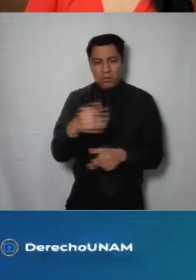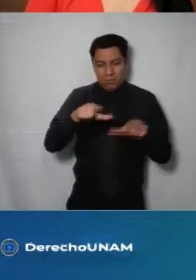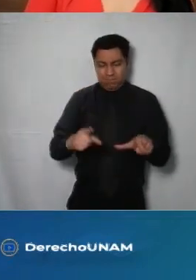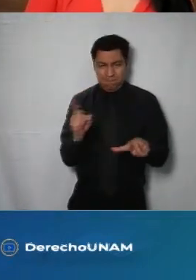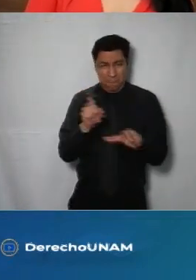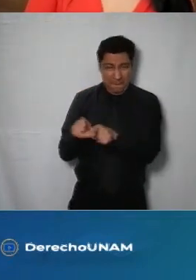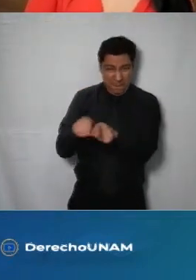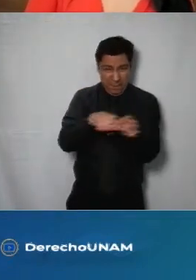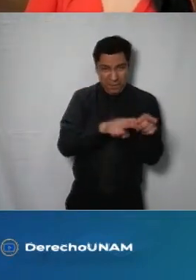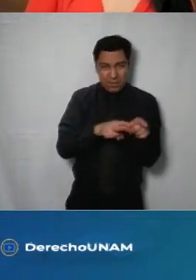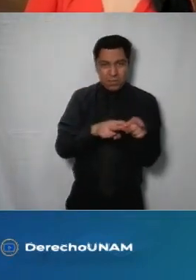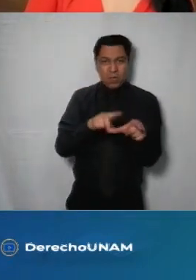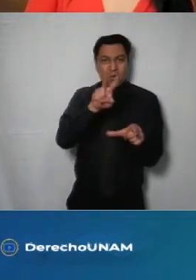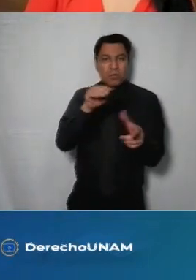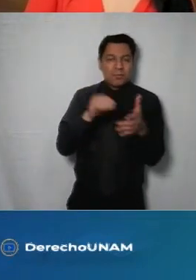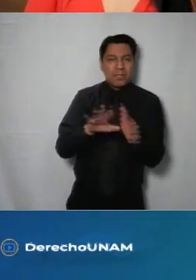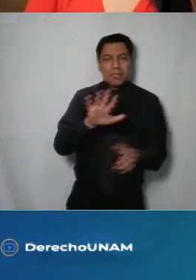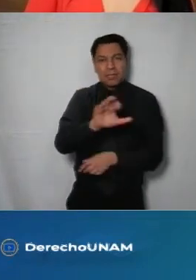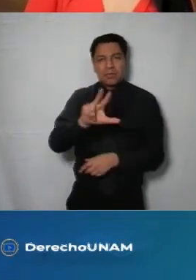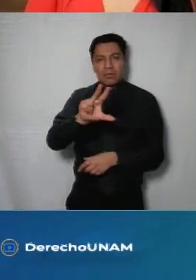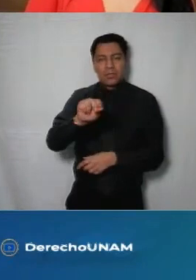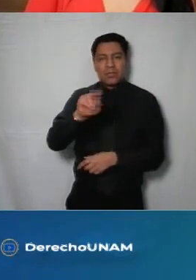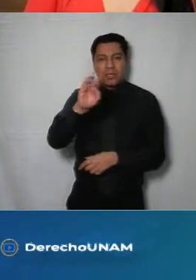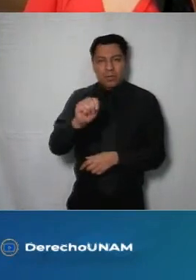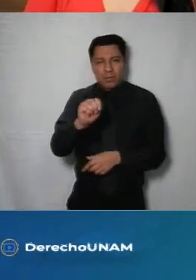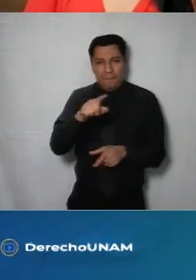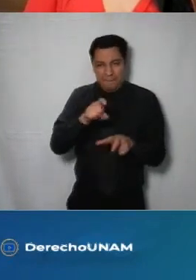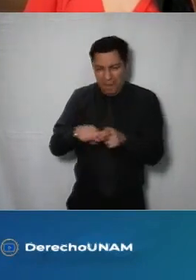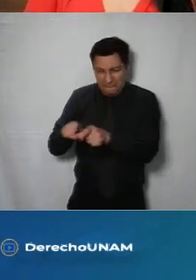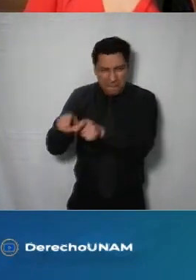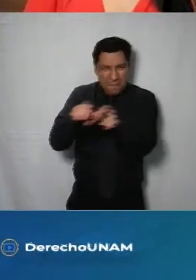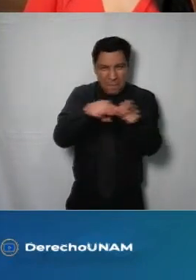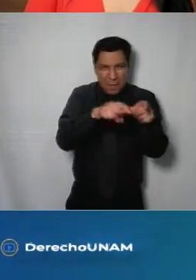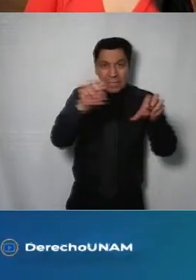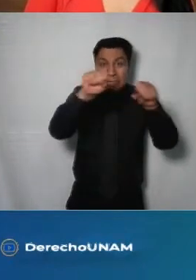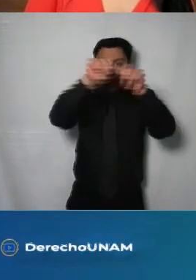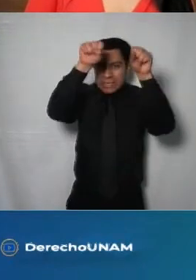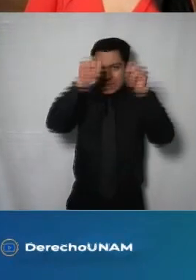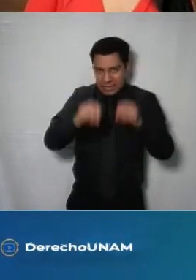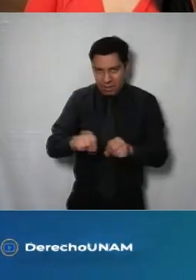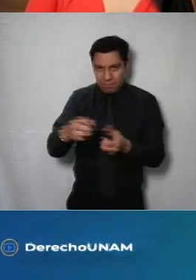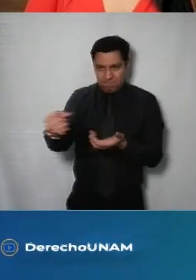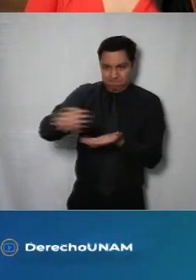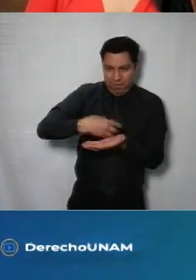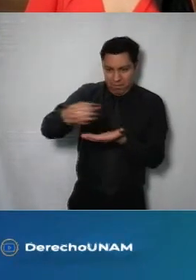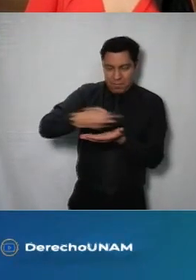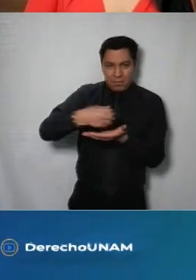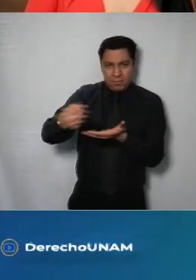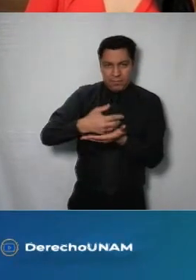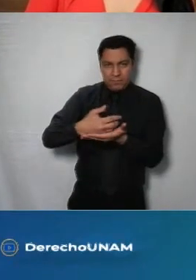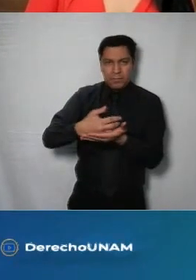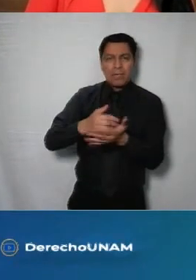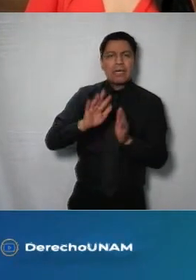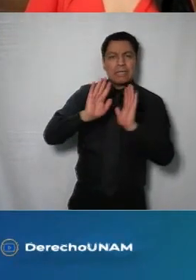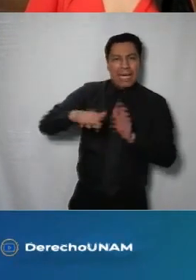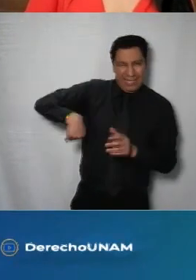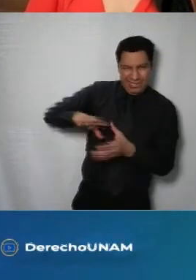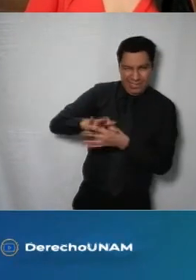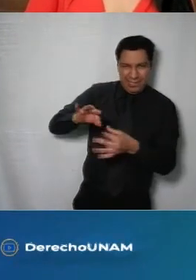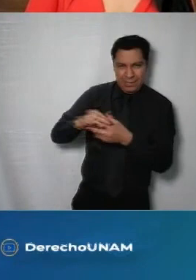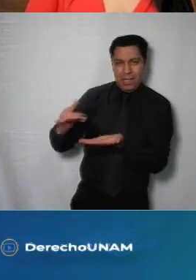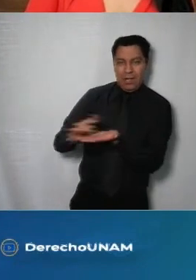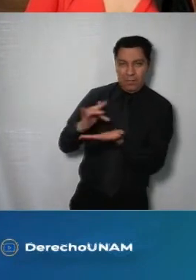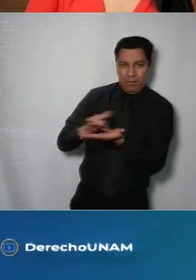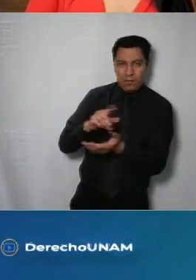.589 sistemas registrados aquí ya me apoyaron gracias me apoyaron con algunos datos que aquí justo